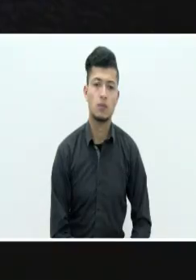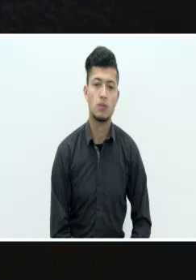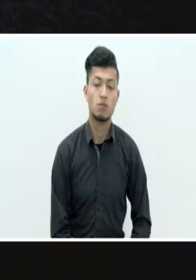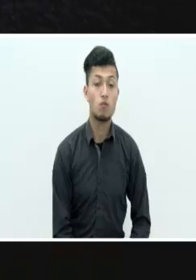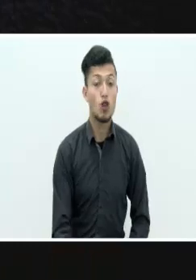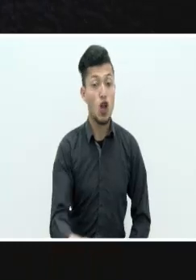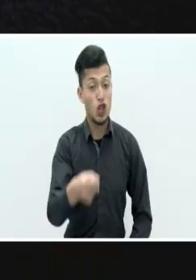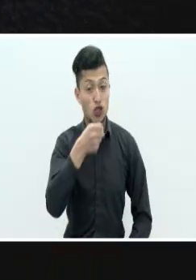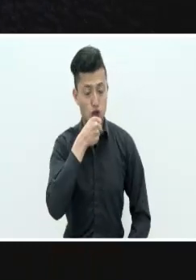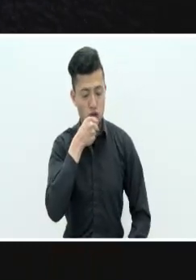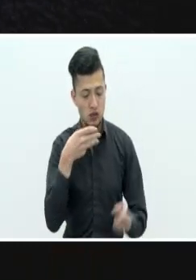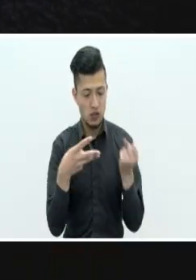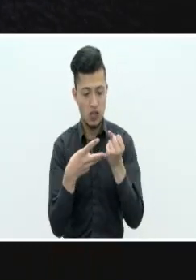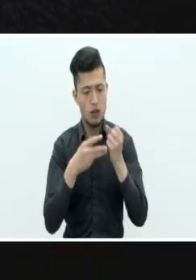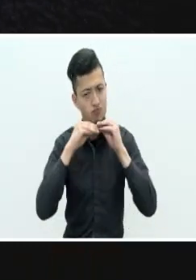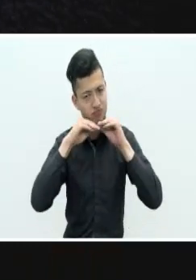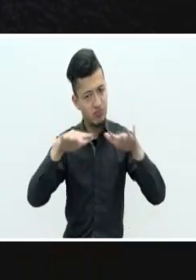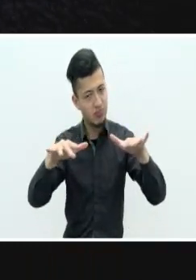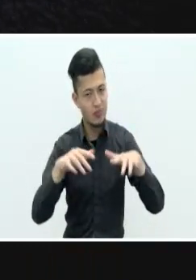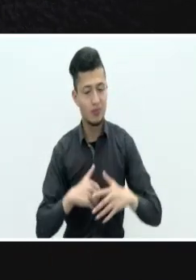Noticias en SENA al aire